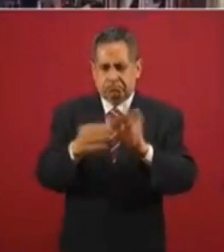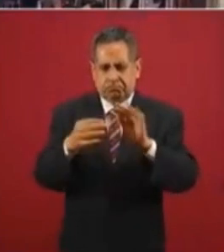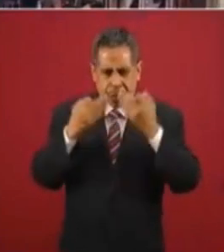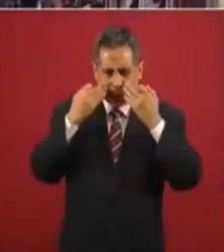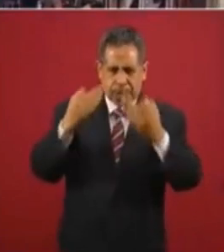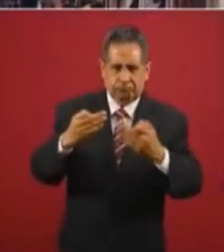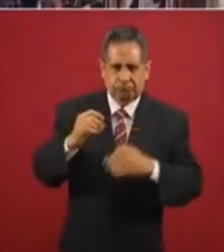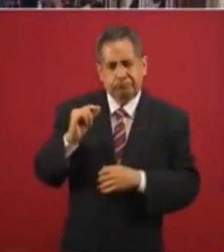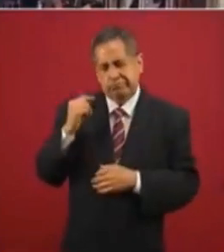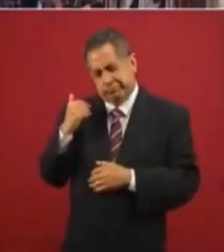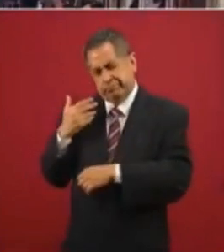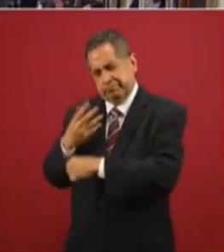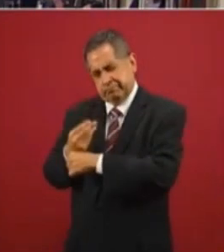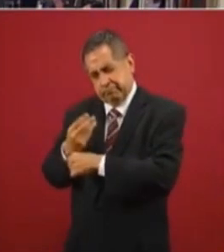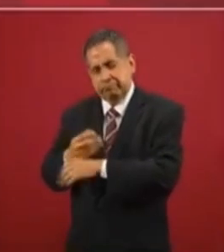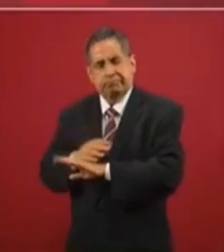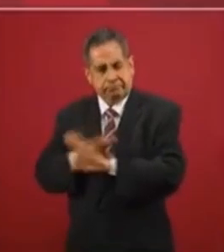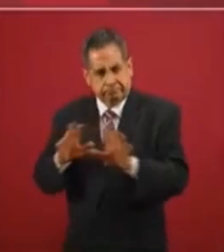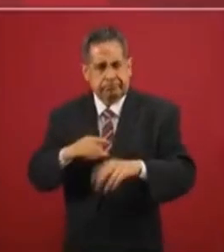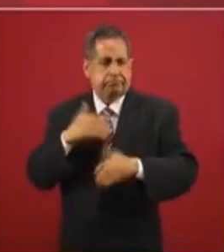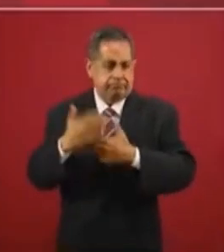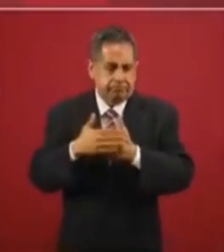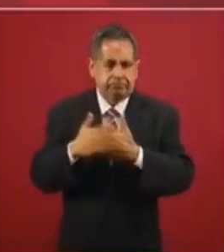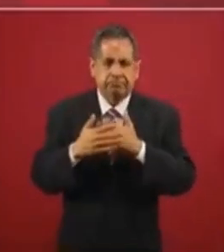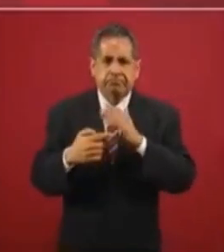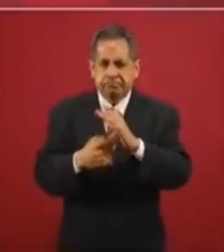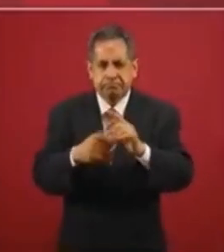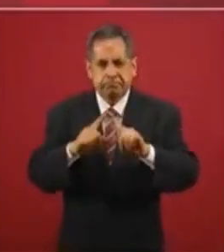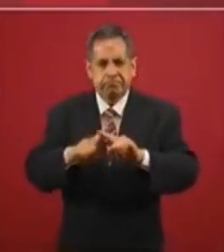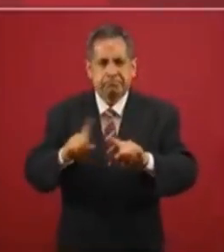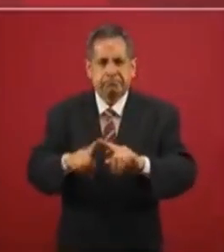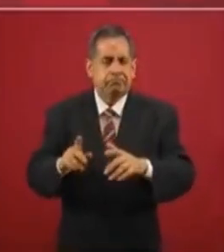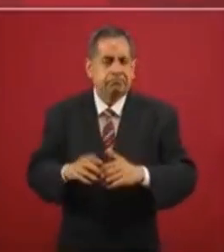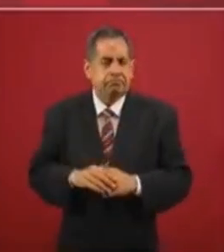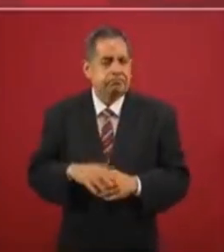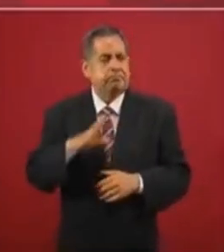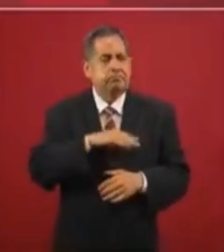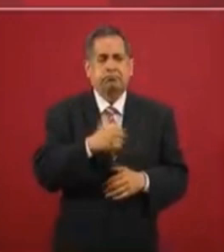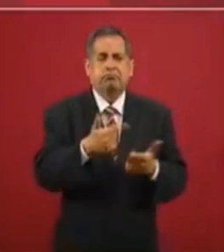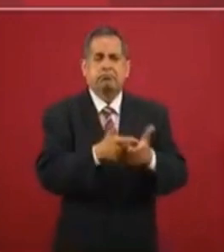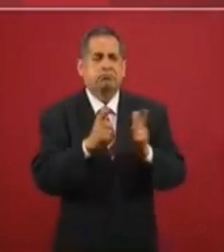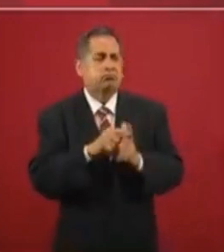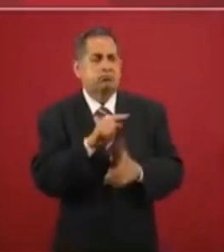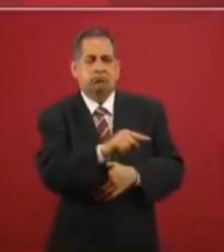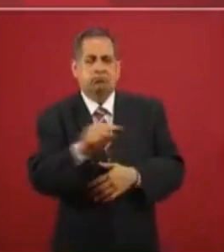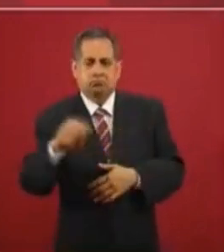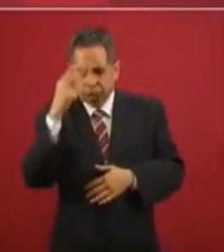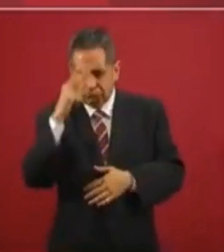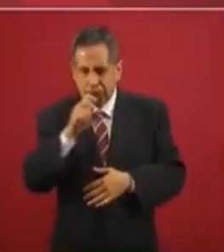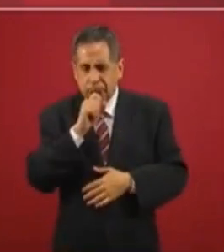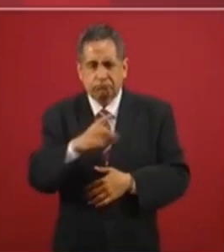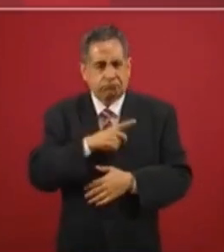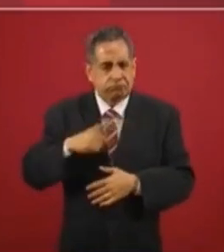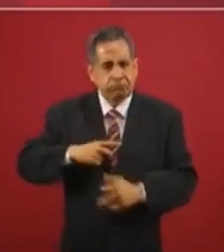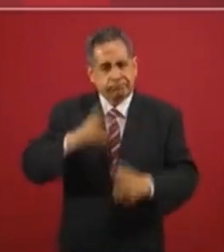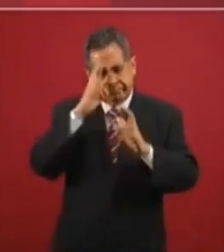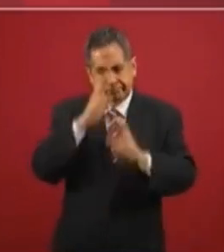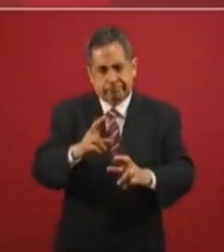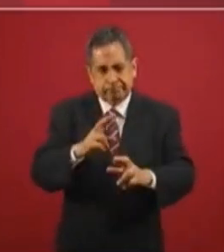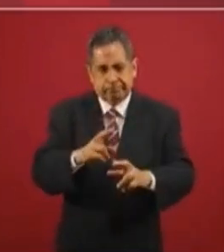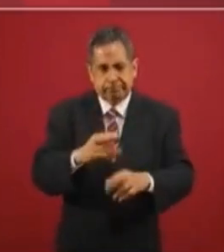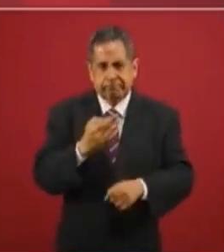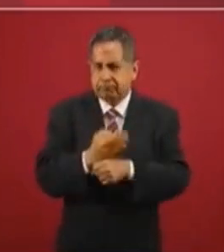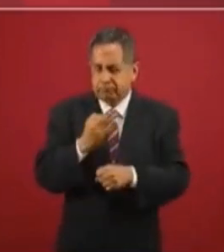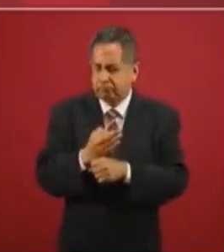recientemente en otros grupos de mexicanos que merecen eso. Y